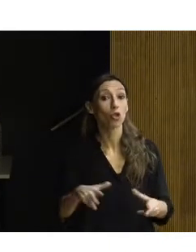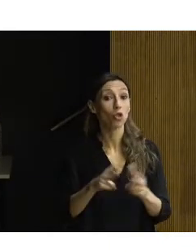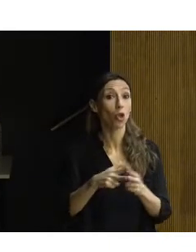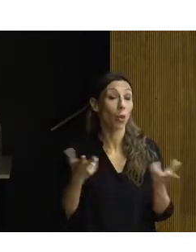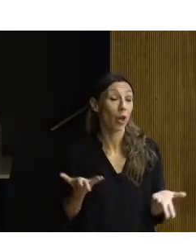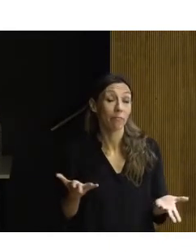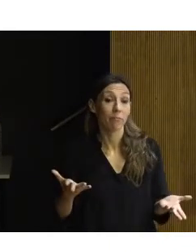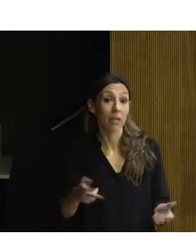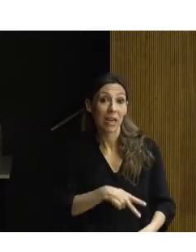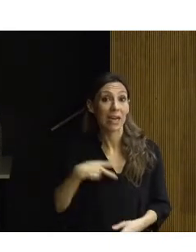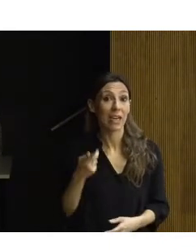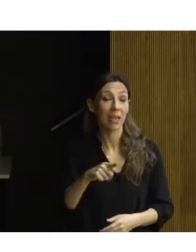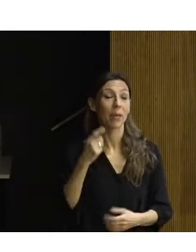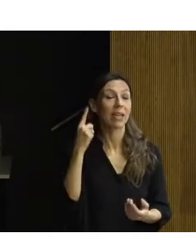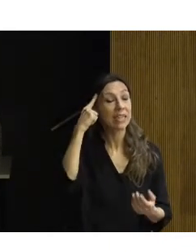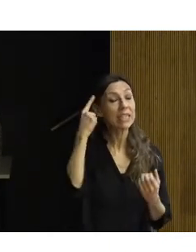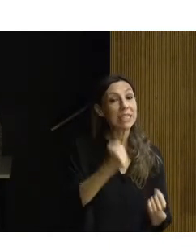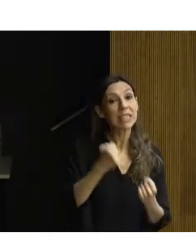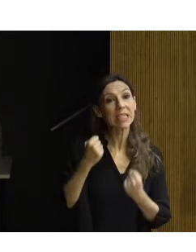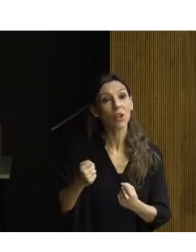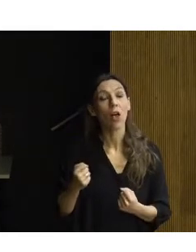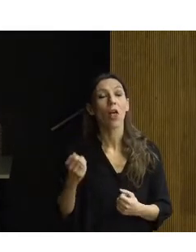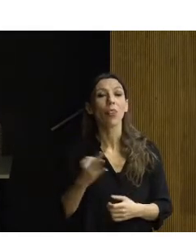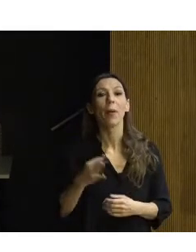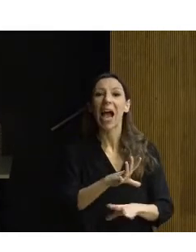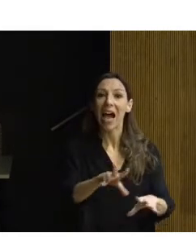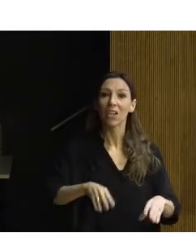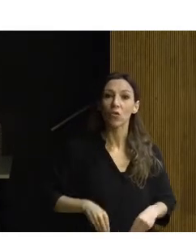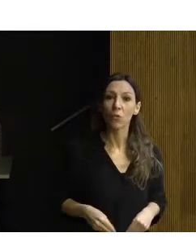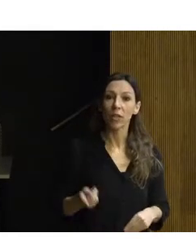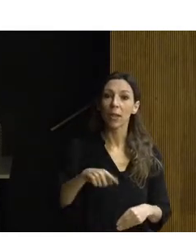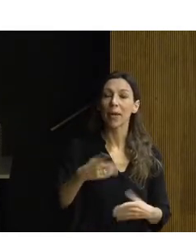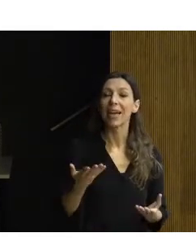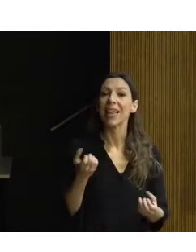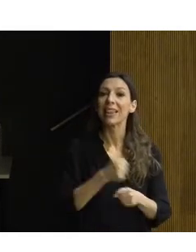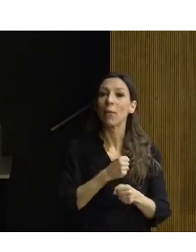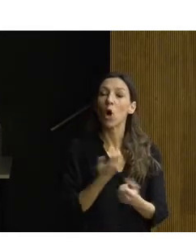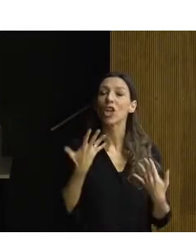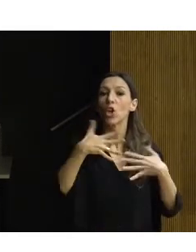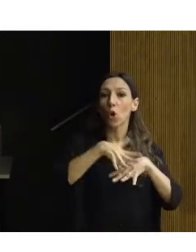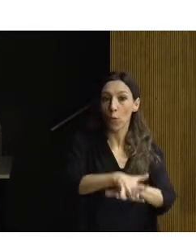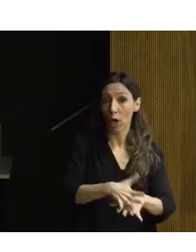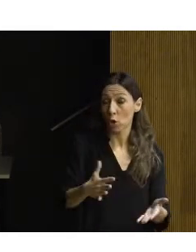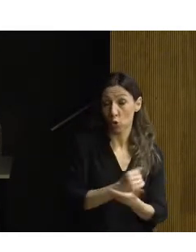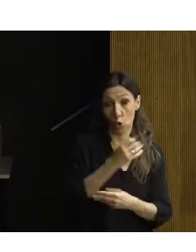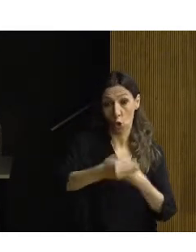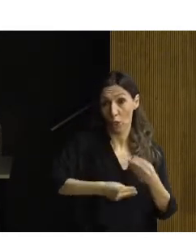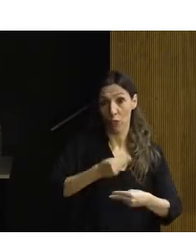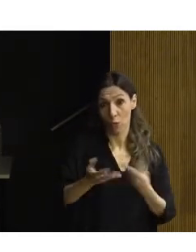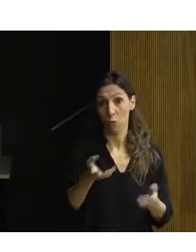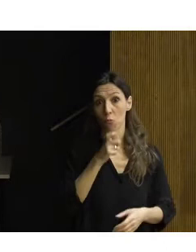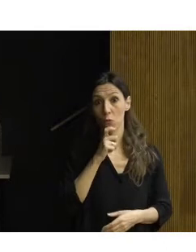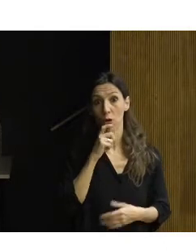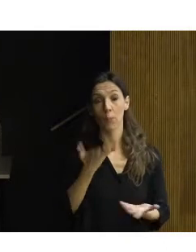instituciones lo tengamos completamente asumido y lo incorporemos de una manera natural a todo lo que hacemos, como